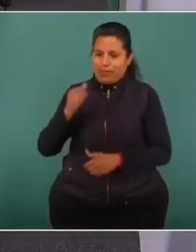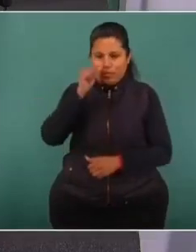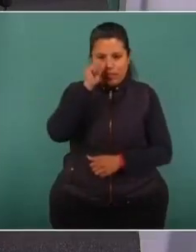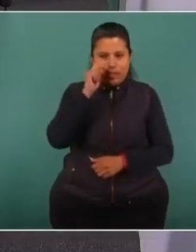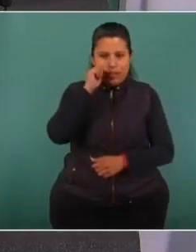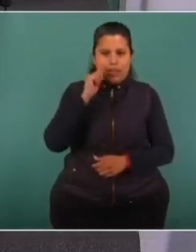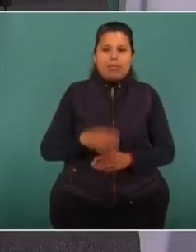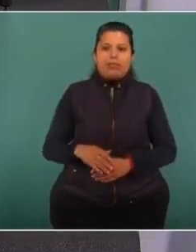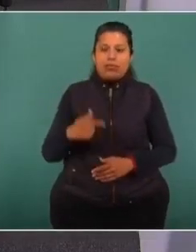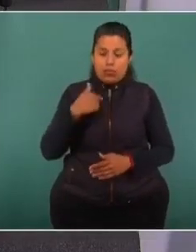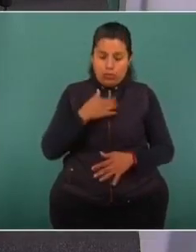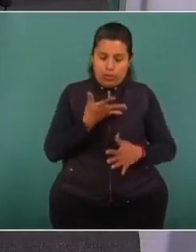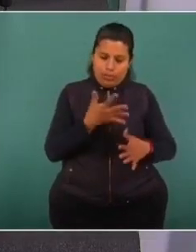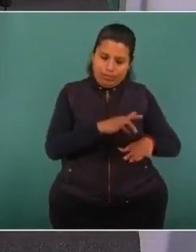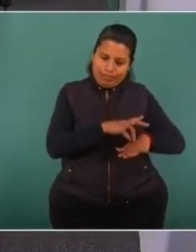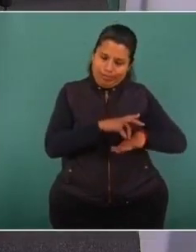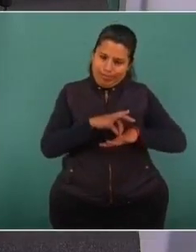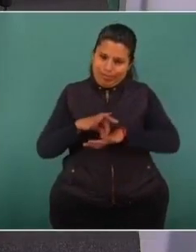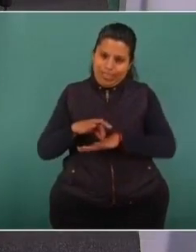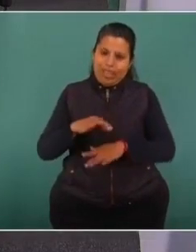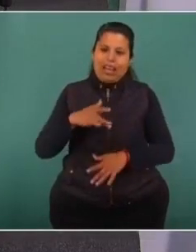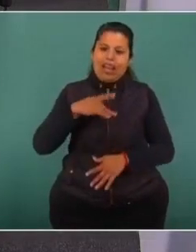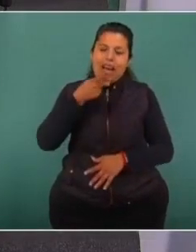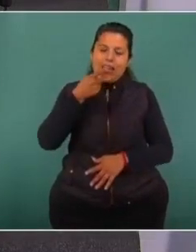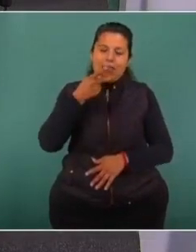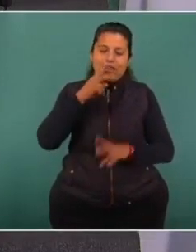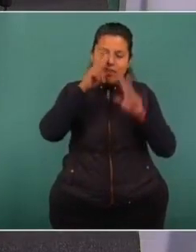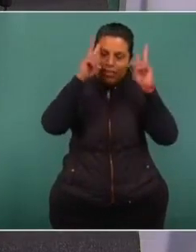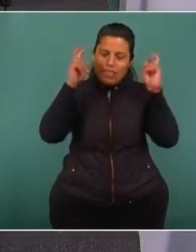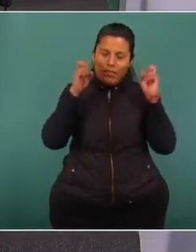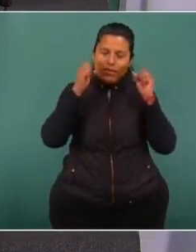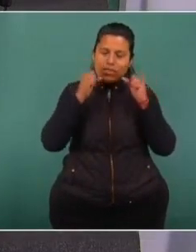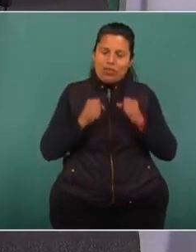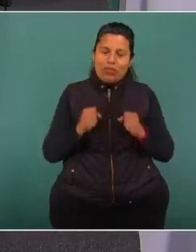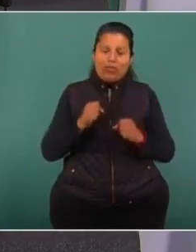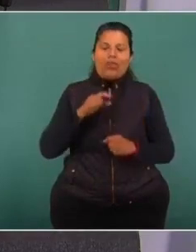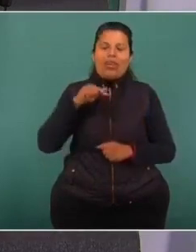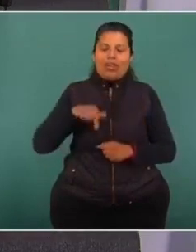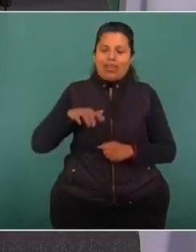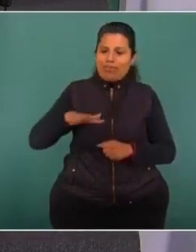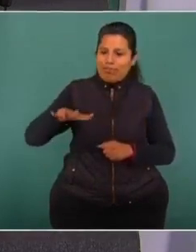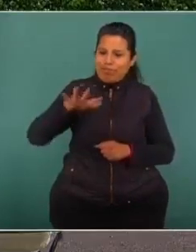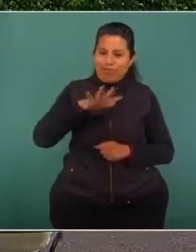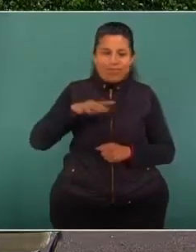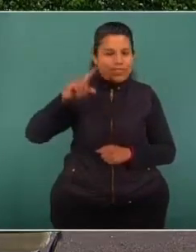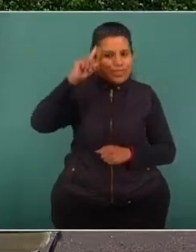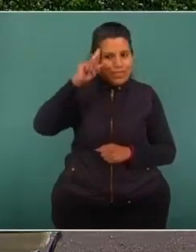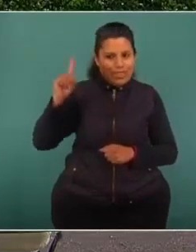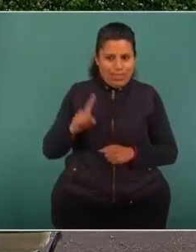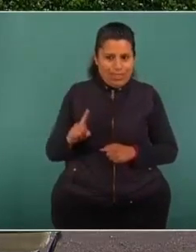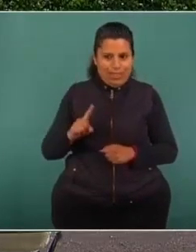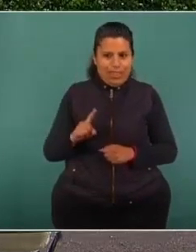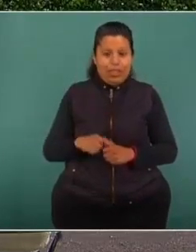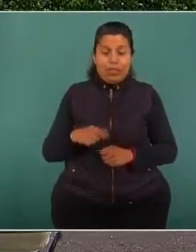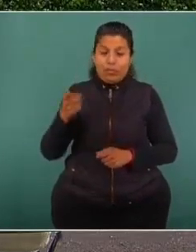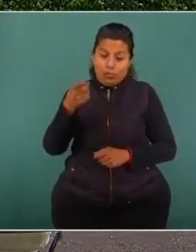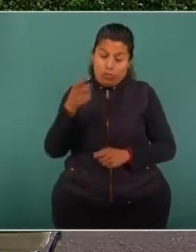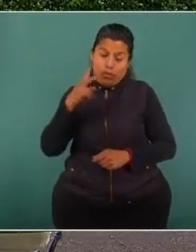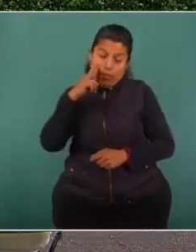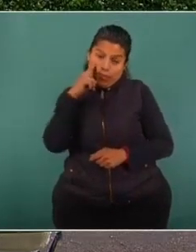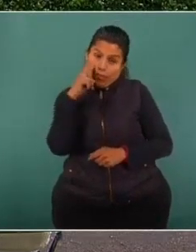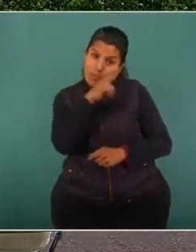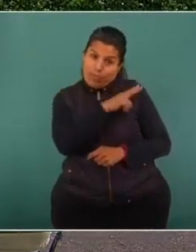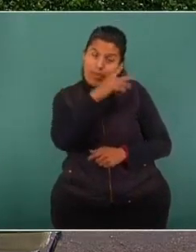Vamos a presentar la situación de la seguridad pública aquí en el estado de Zacatecas. Como pueden ver,